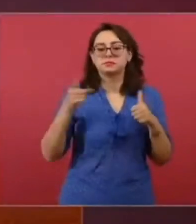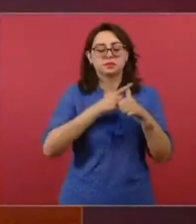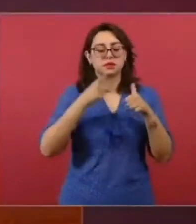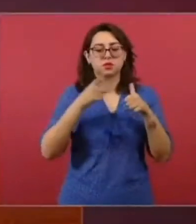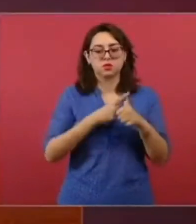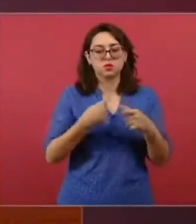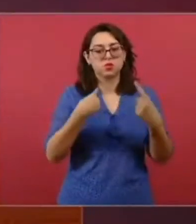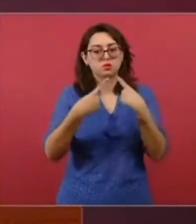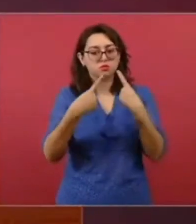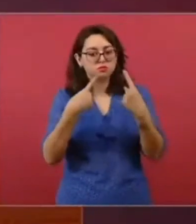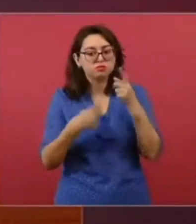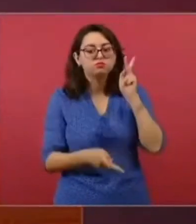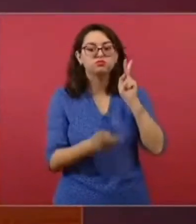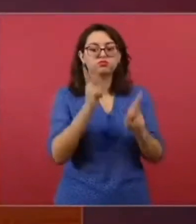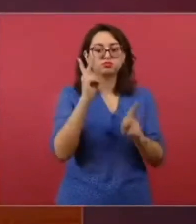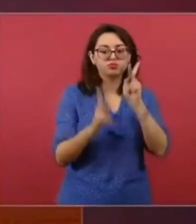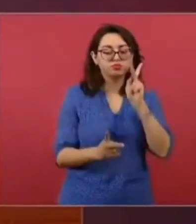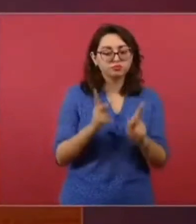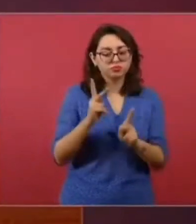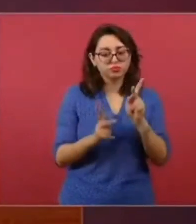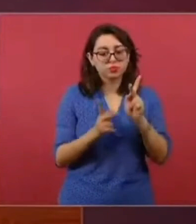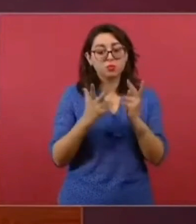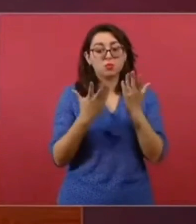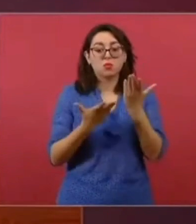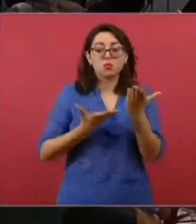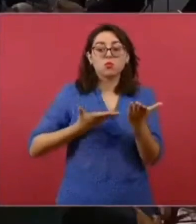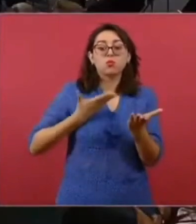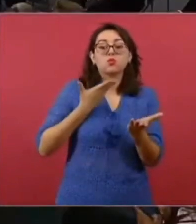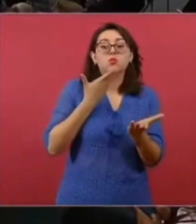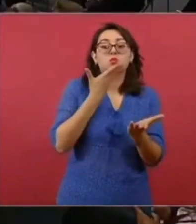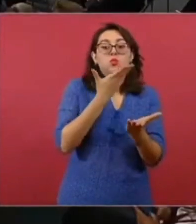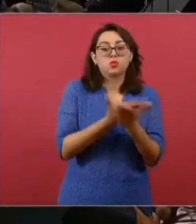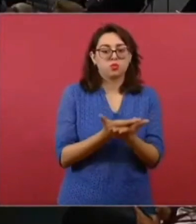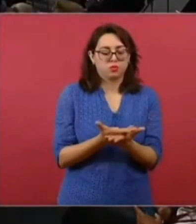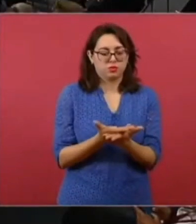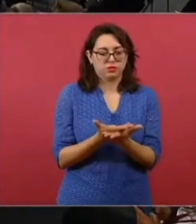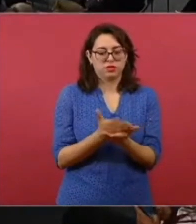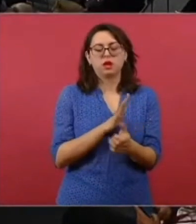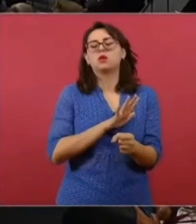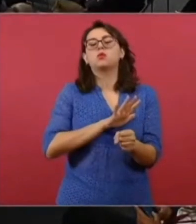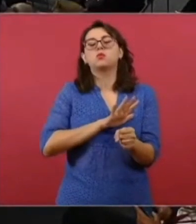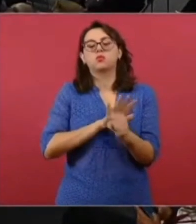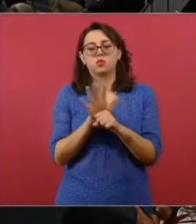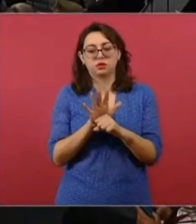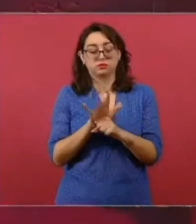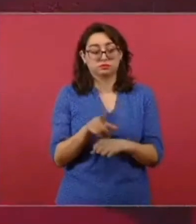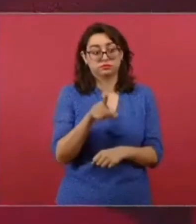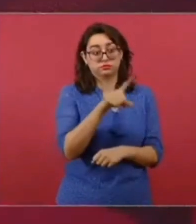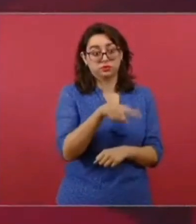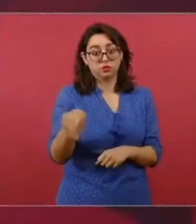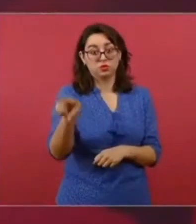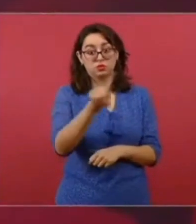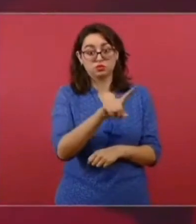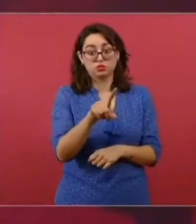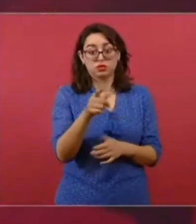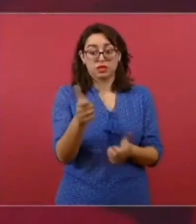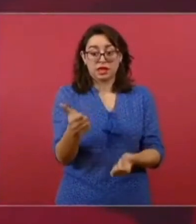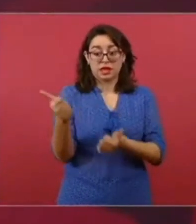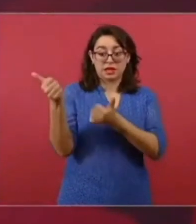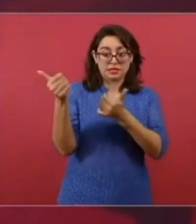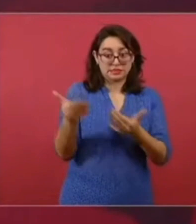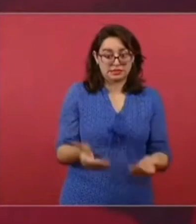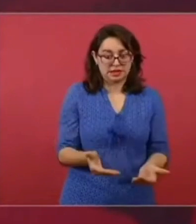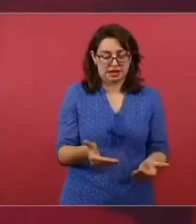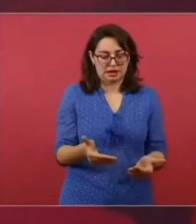planteamiento fue el que la forma en que ellos ocupan el territorio es diferente